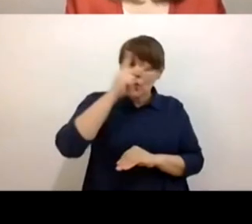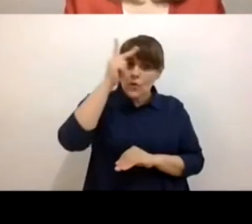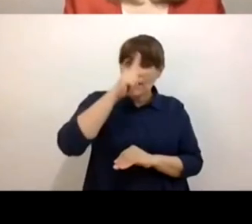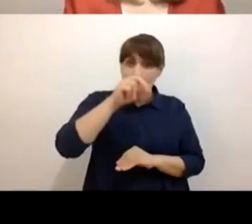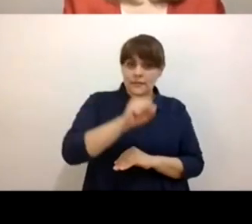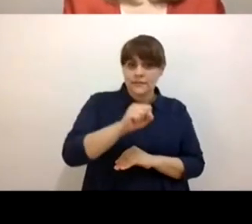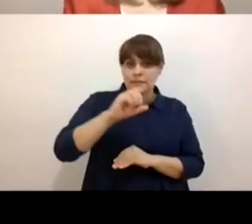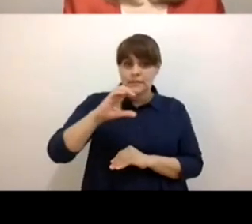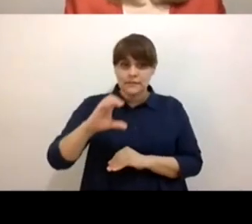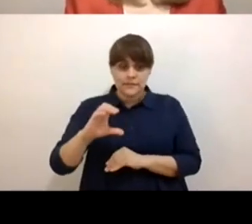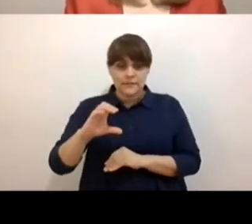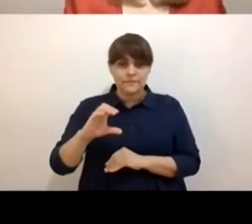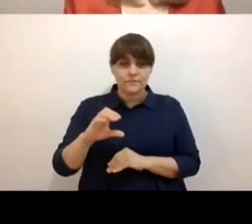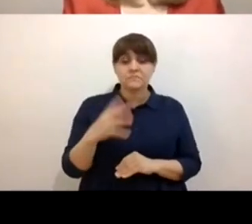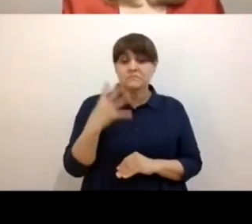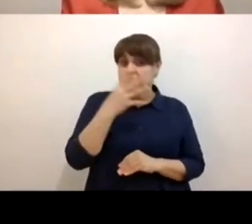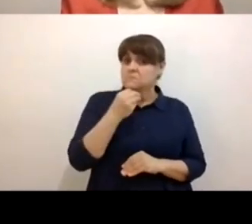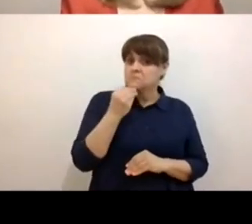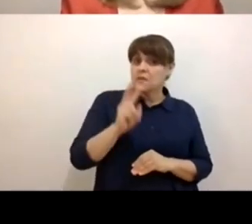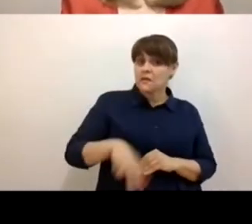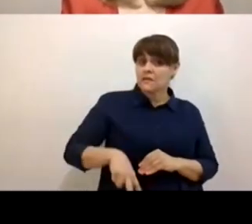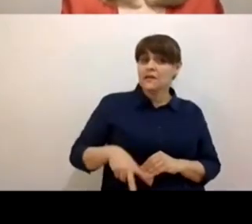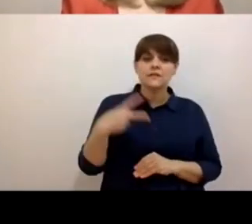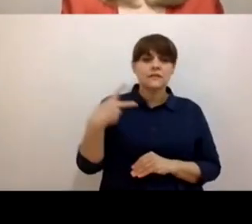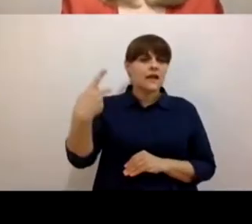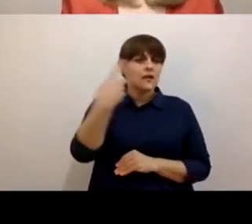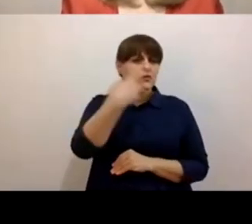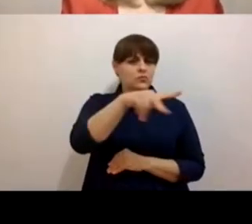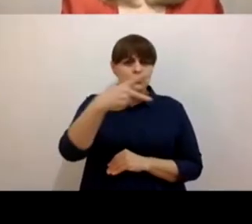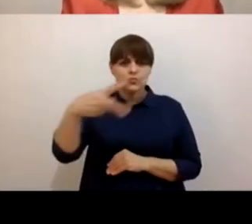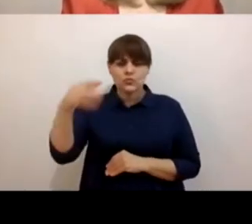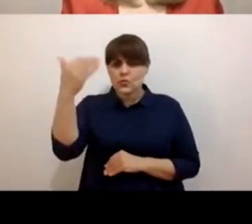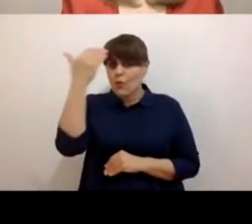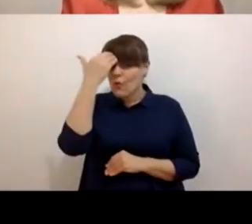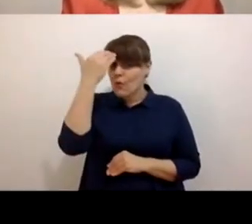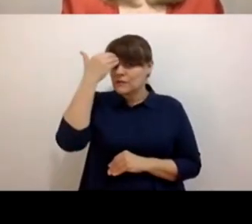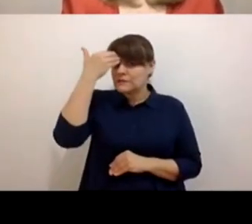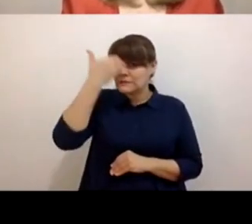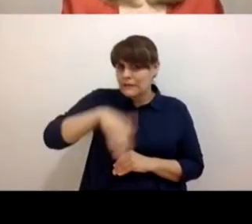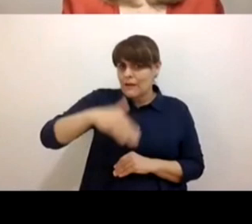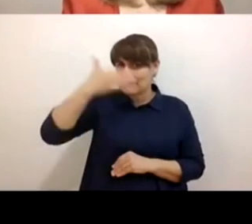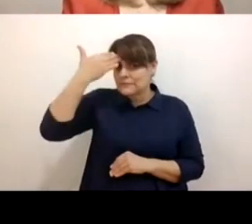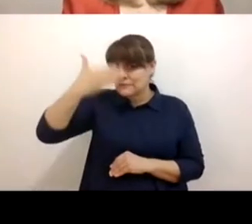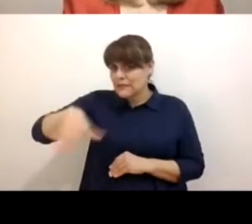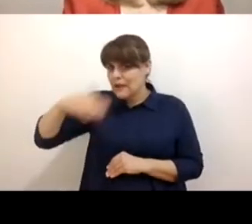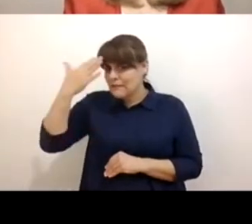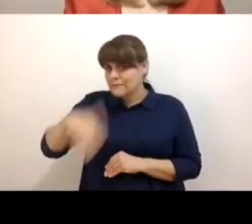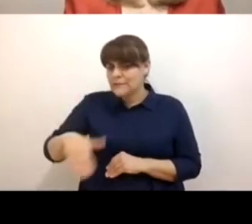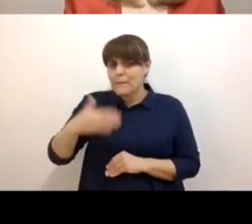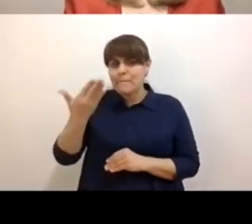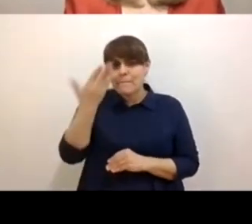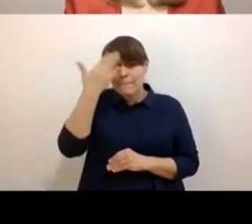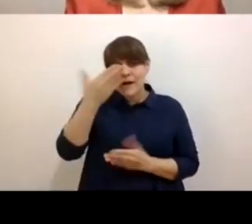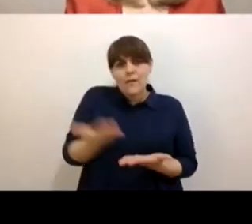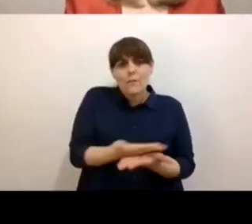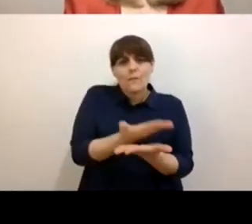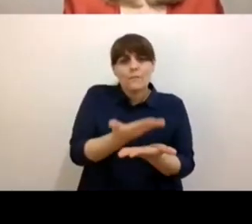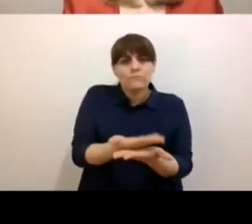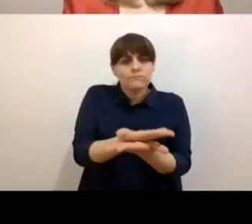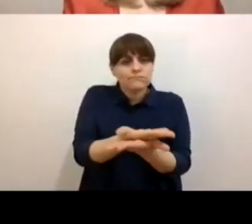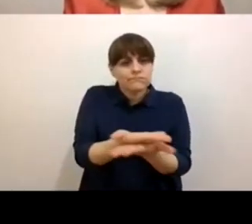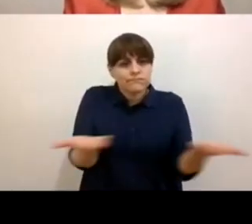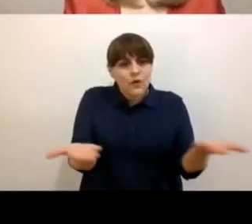Qué bonito que pongan sus saberes al servicio de esta enorme comunidad que hoy congrega,